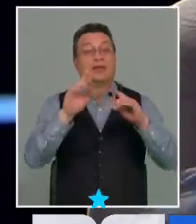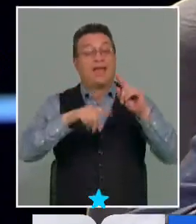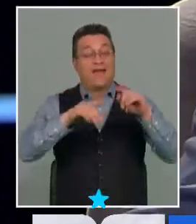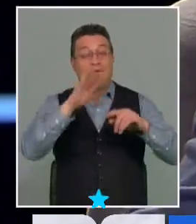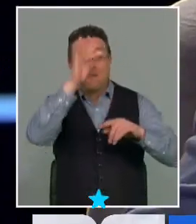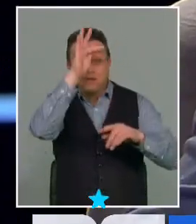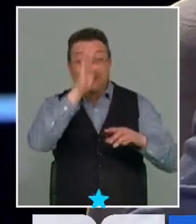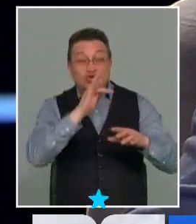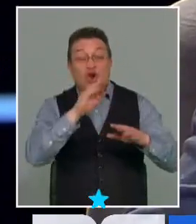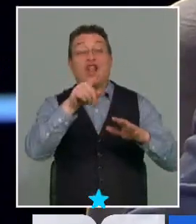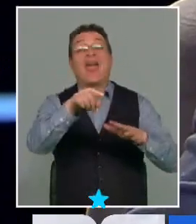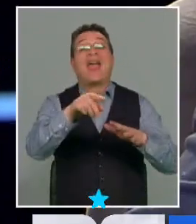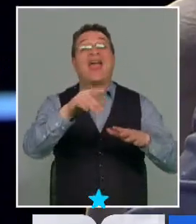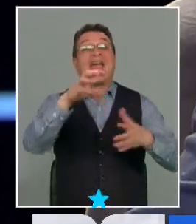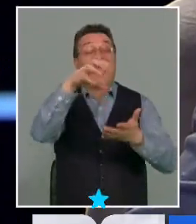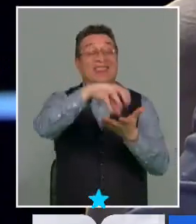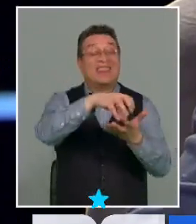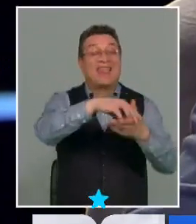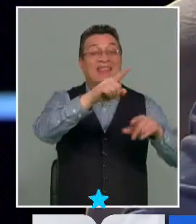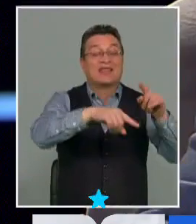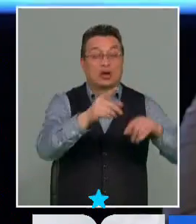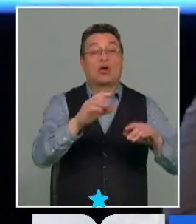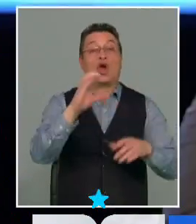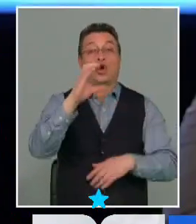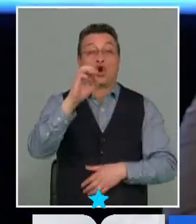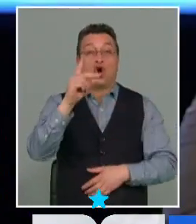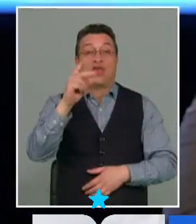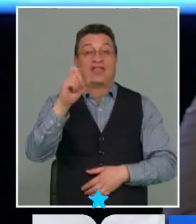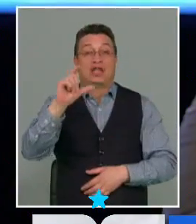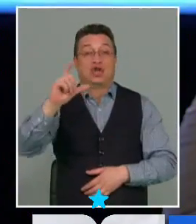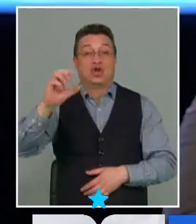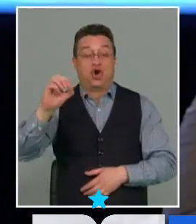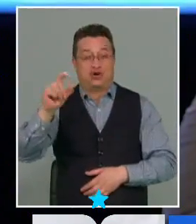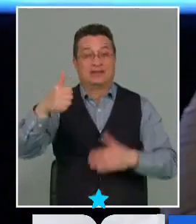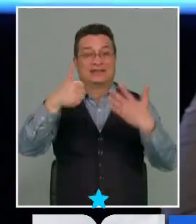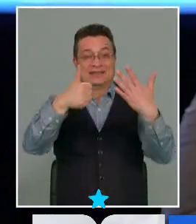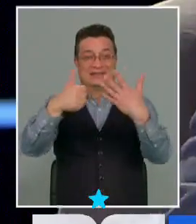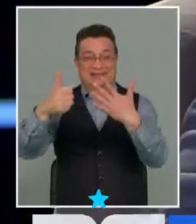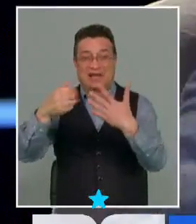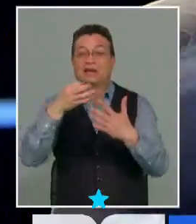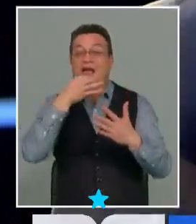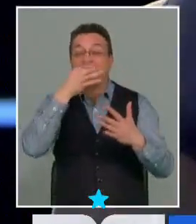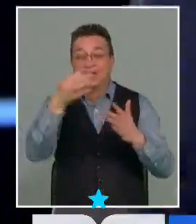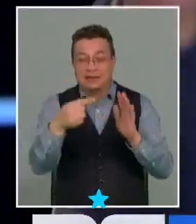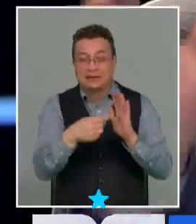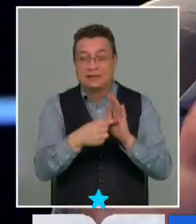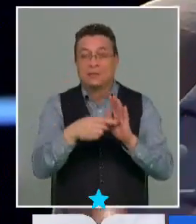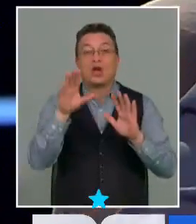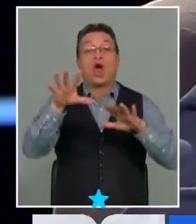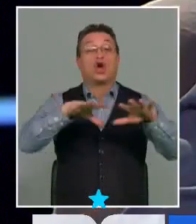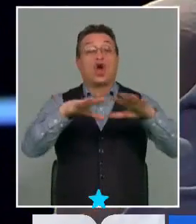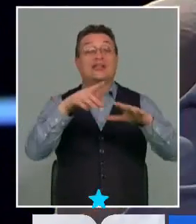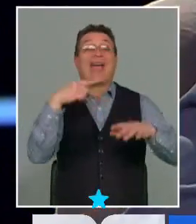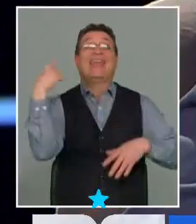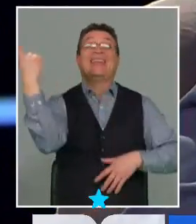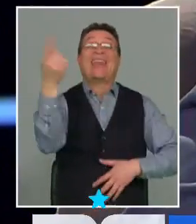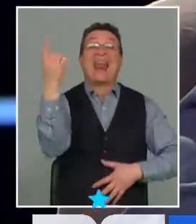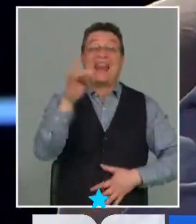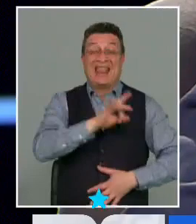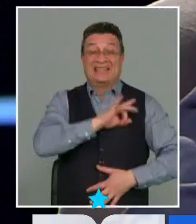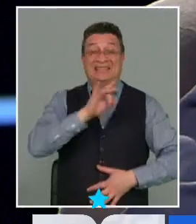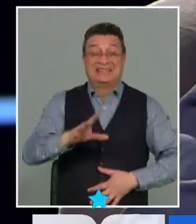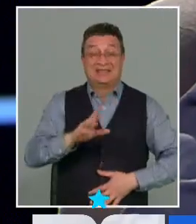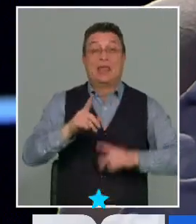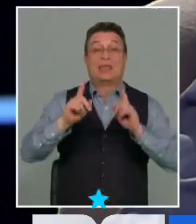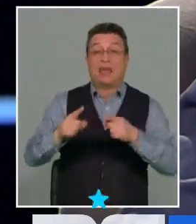territoriales pero hay que leerlo en código del 66 artículo 66 que está en este texto dice que en las cuestiones generales del país se tiene que